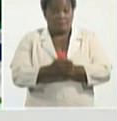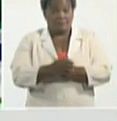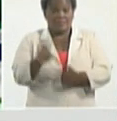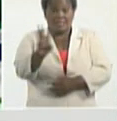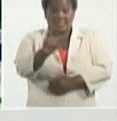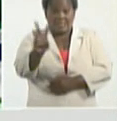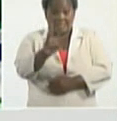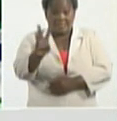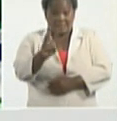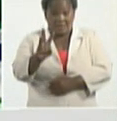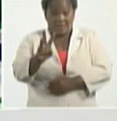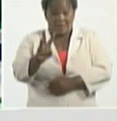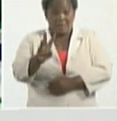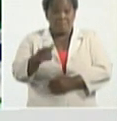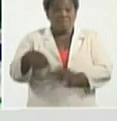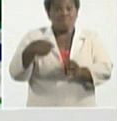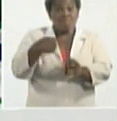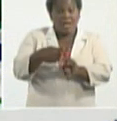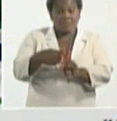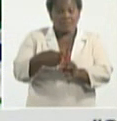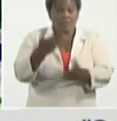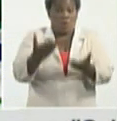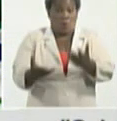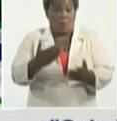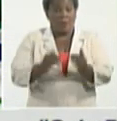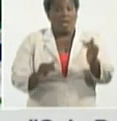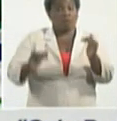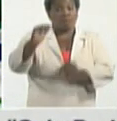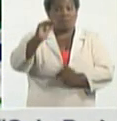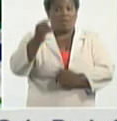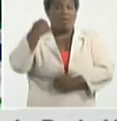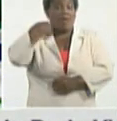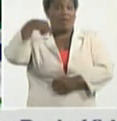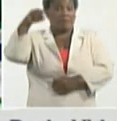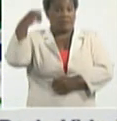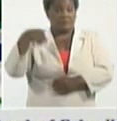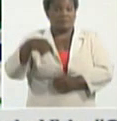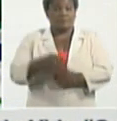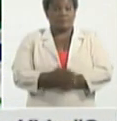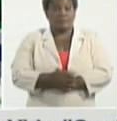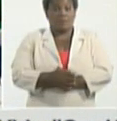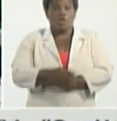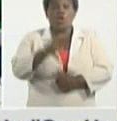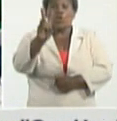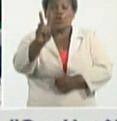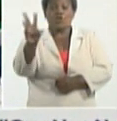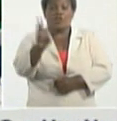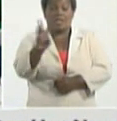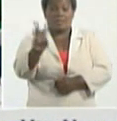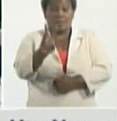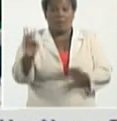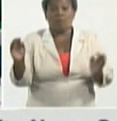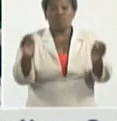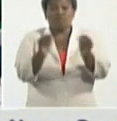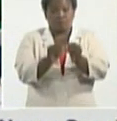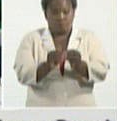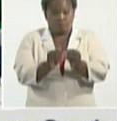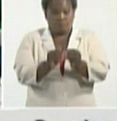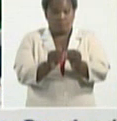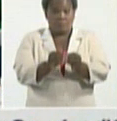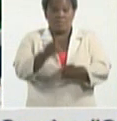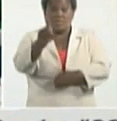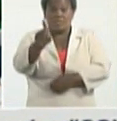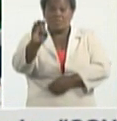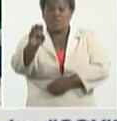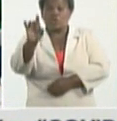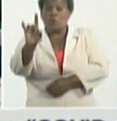más que es lo que teníamos en el día de ayer. 233 en total, 109